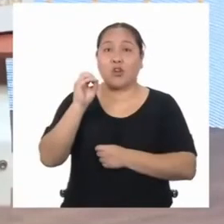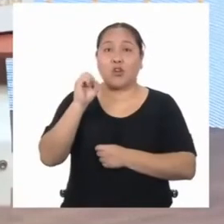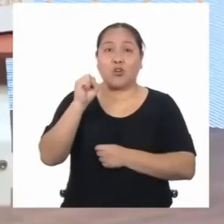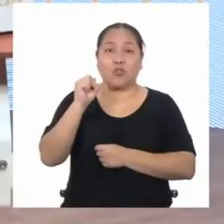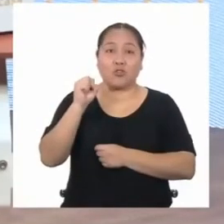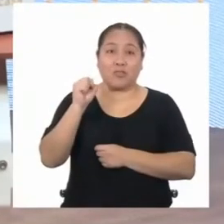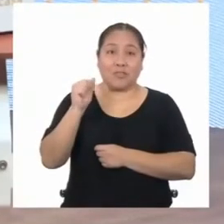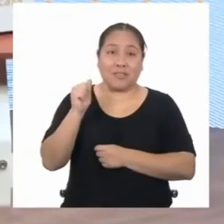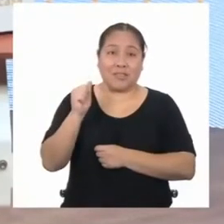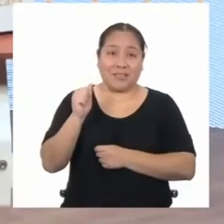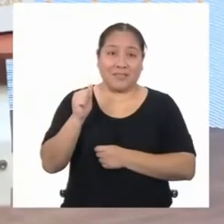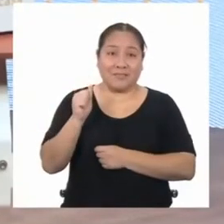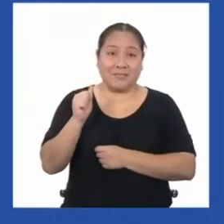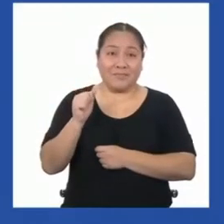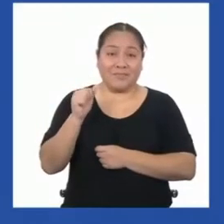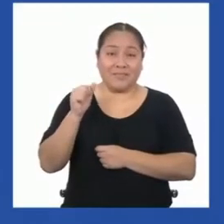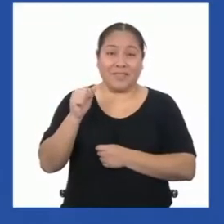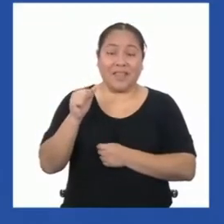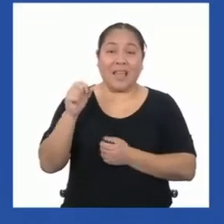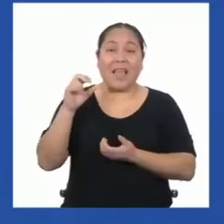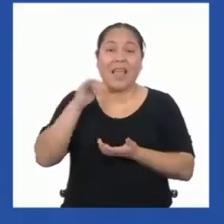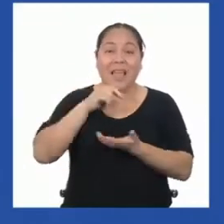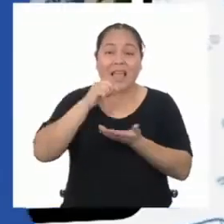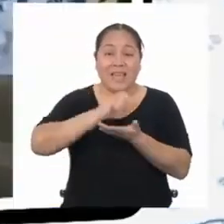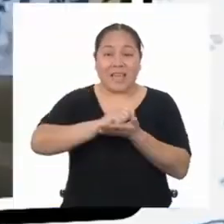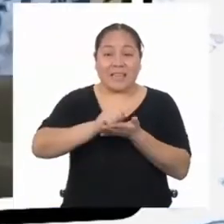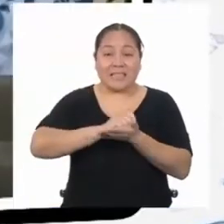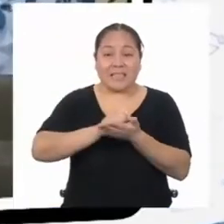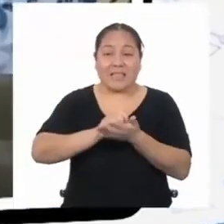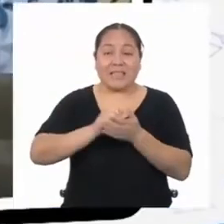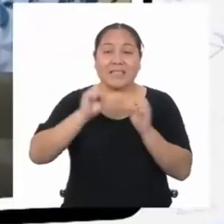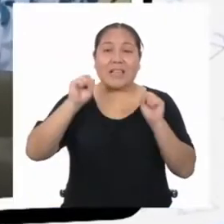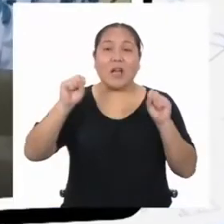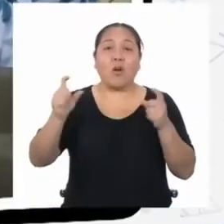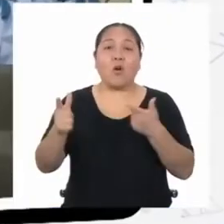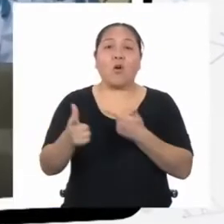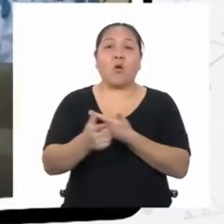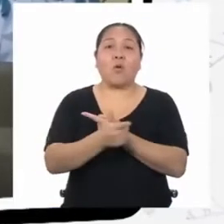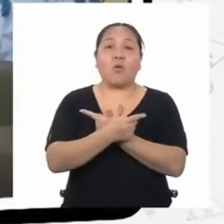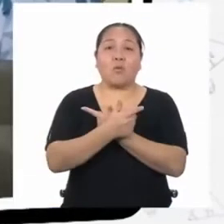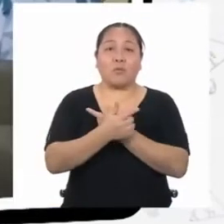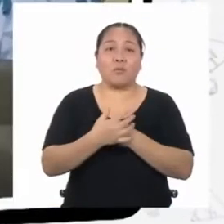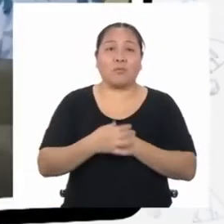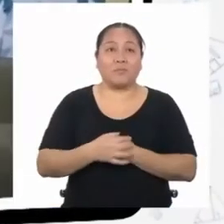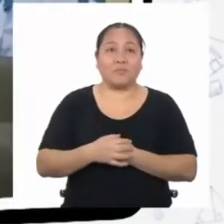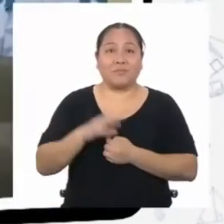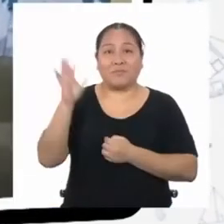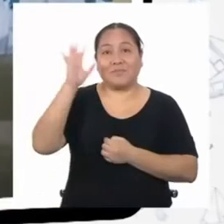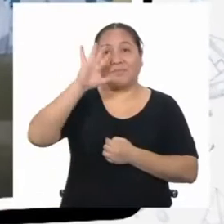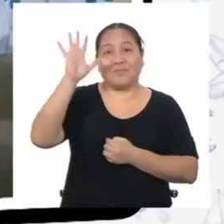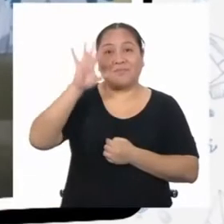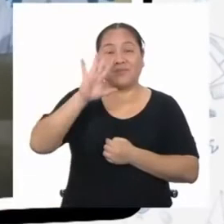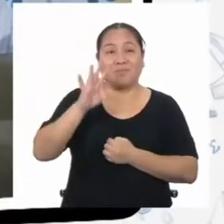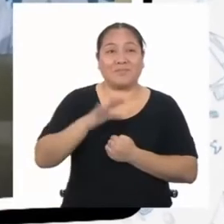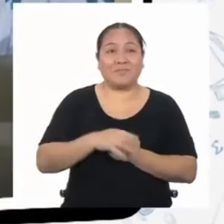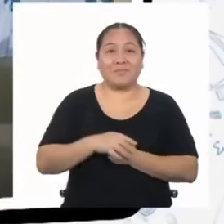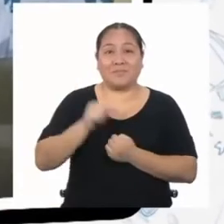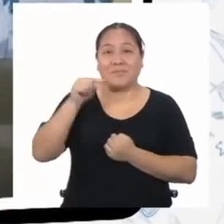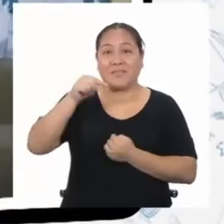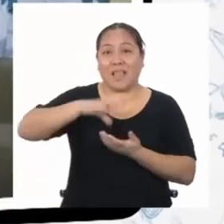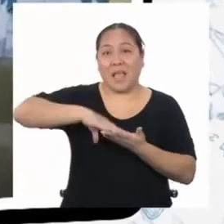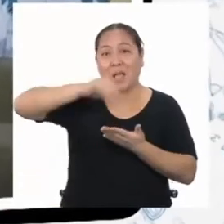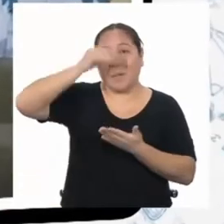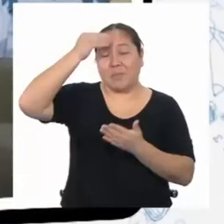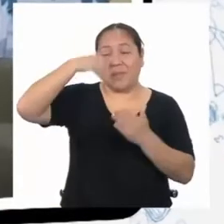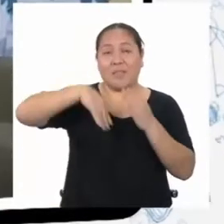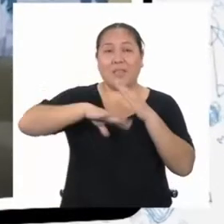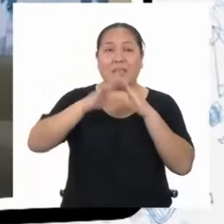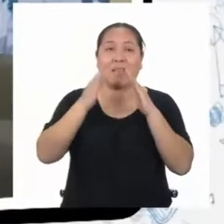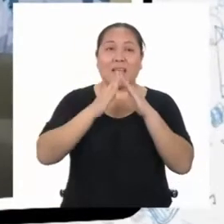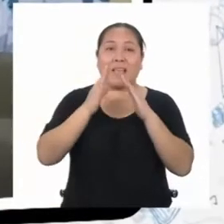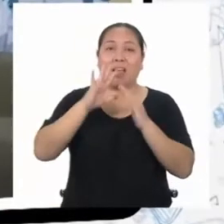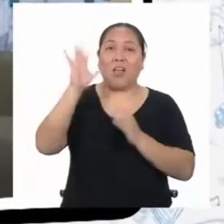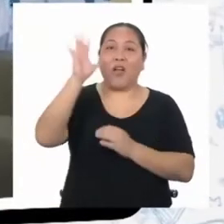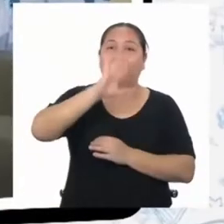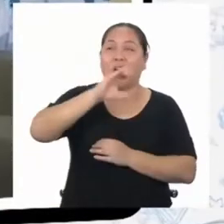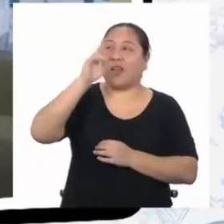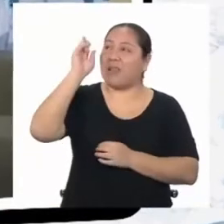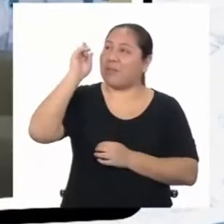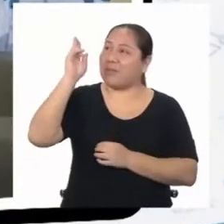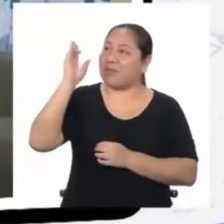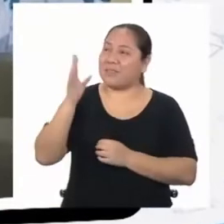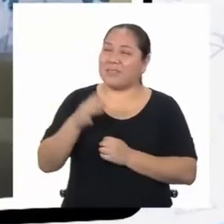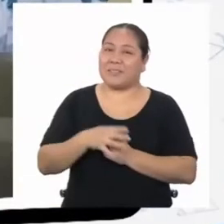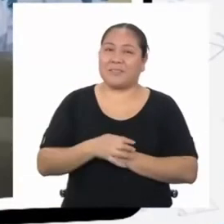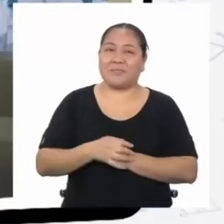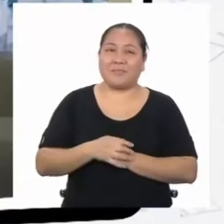Ella nos escribe desde San Juan de Lurigán. Hola a todos y a todas los que nos están viendo en Aprenda en Casa. Hola Yanira, hola